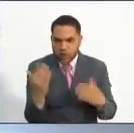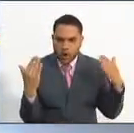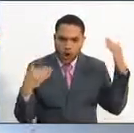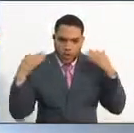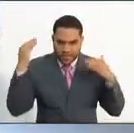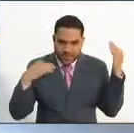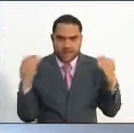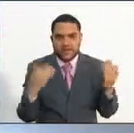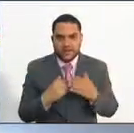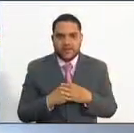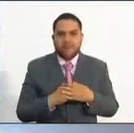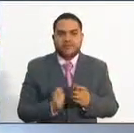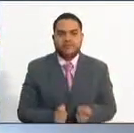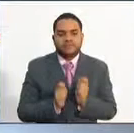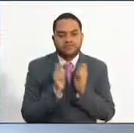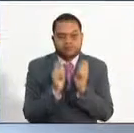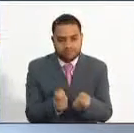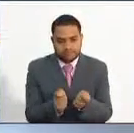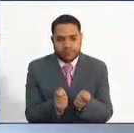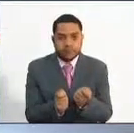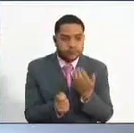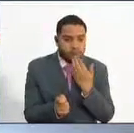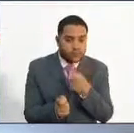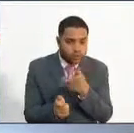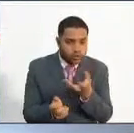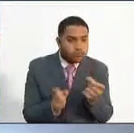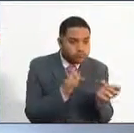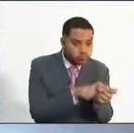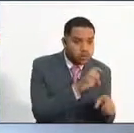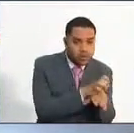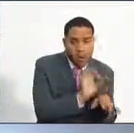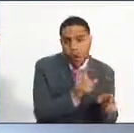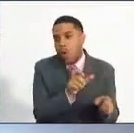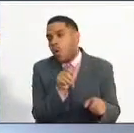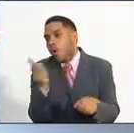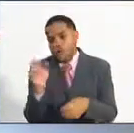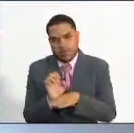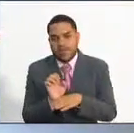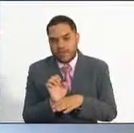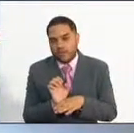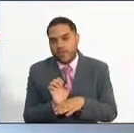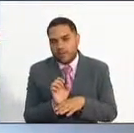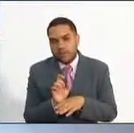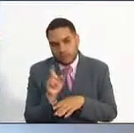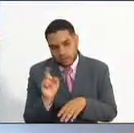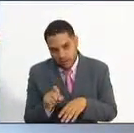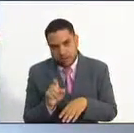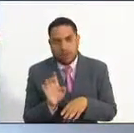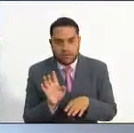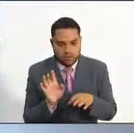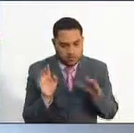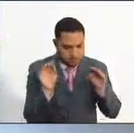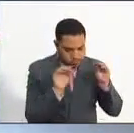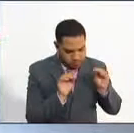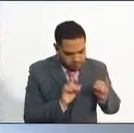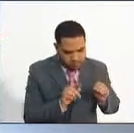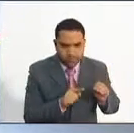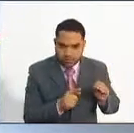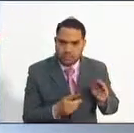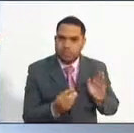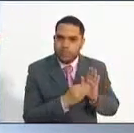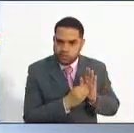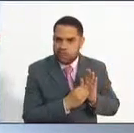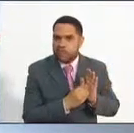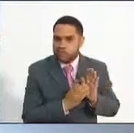definirlas claramente, y que sirvan tanto para una entidad como para otra. Ya una cuestión diferente será si se trata de